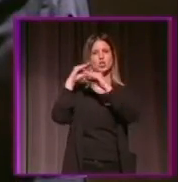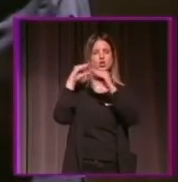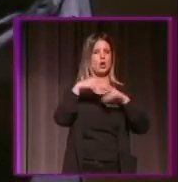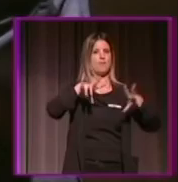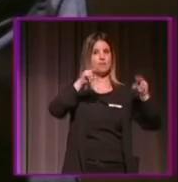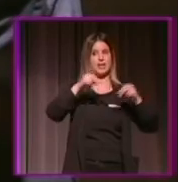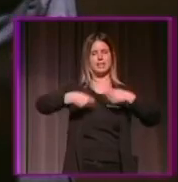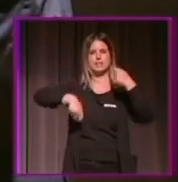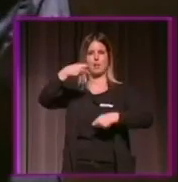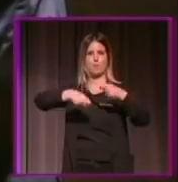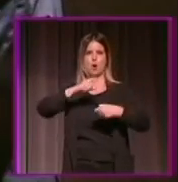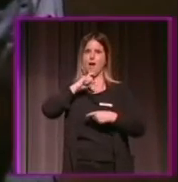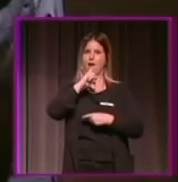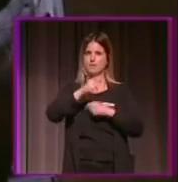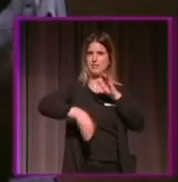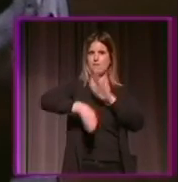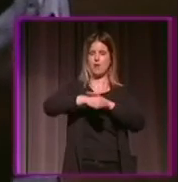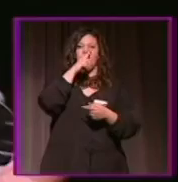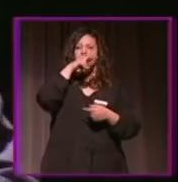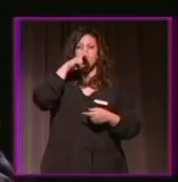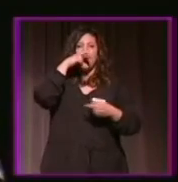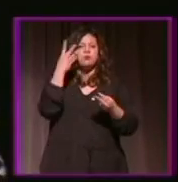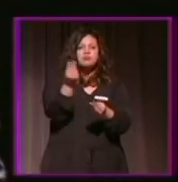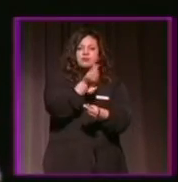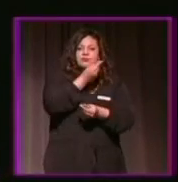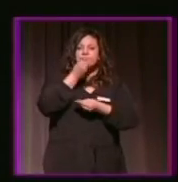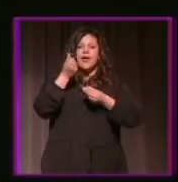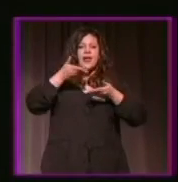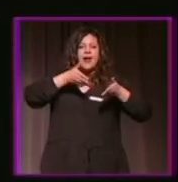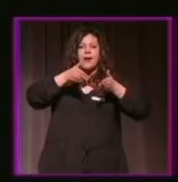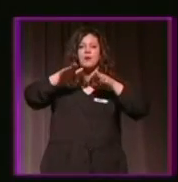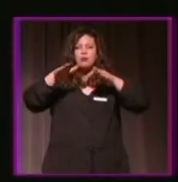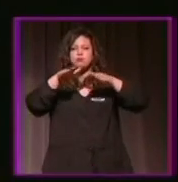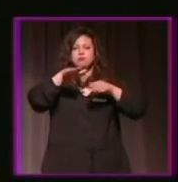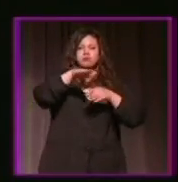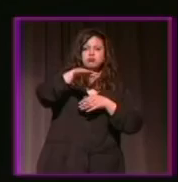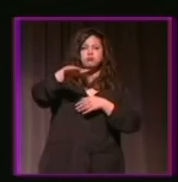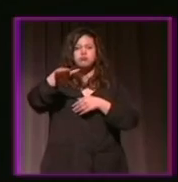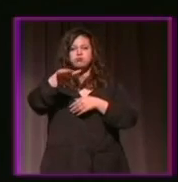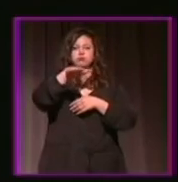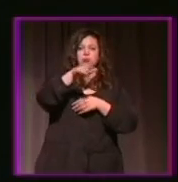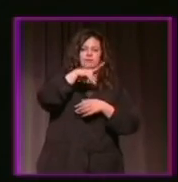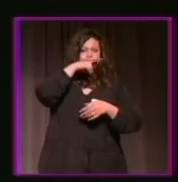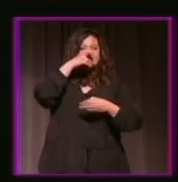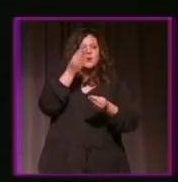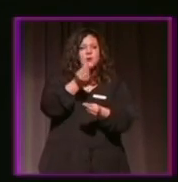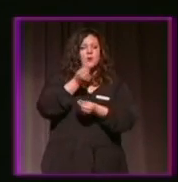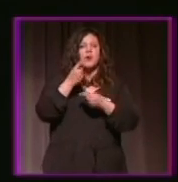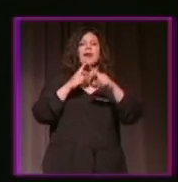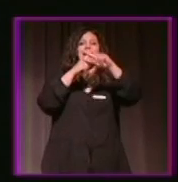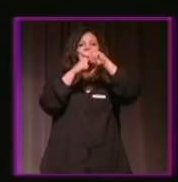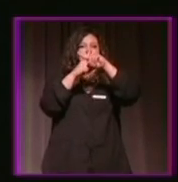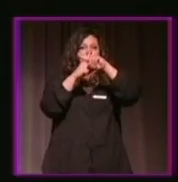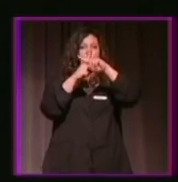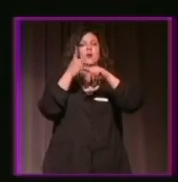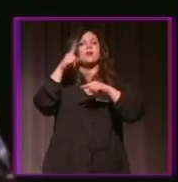anuncia su llegada a la catedral de Granada. Calle San Juan de los Reyes y una cruz de Taracea. La silueta de muerte para